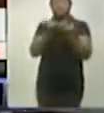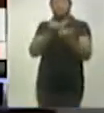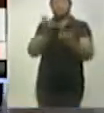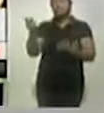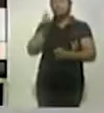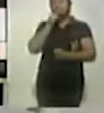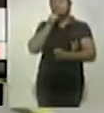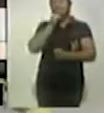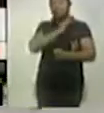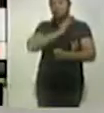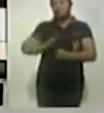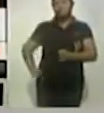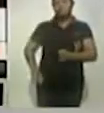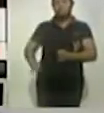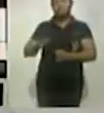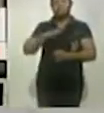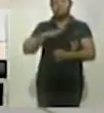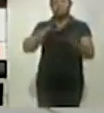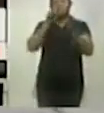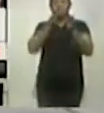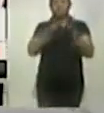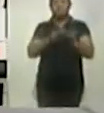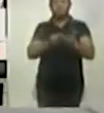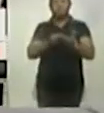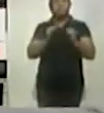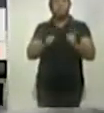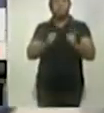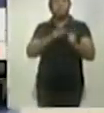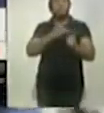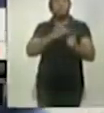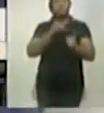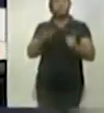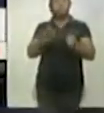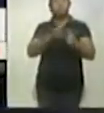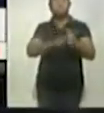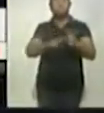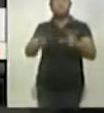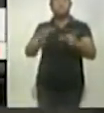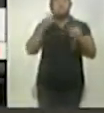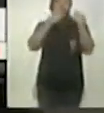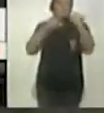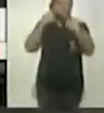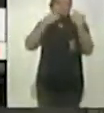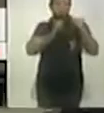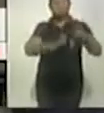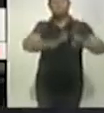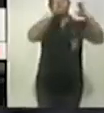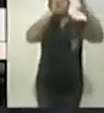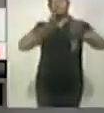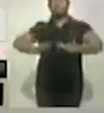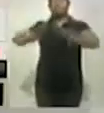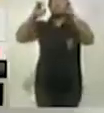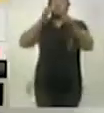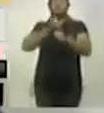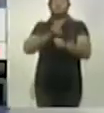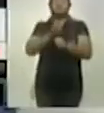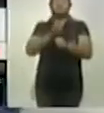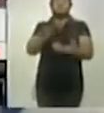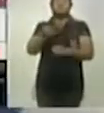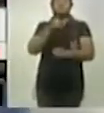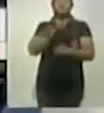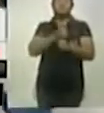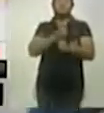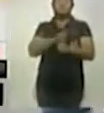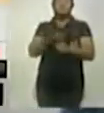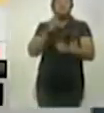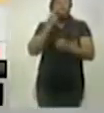municipal activó los protocolos de seguridad e inició la revisión de inmuebles, mismos que de acuerdo con esta primera revisión, no registran